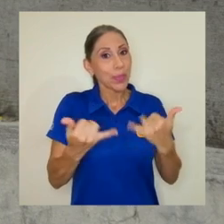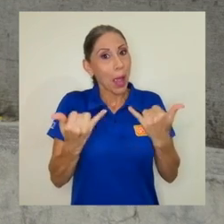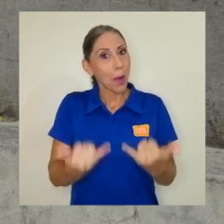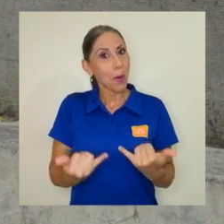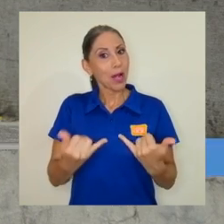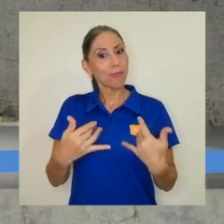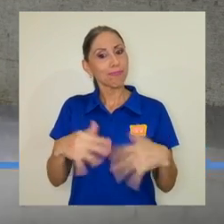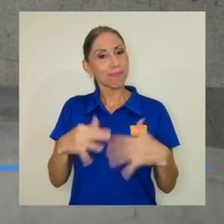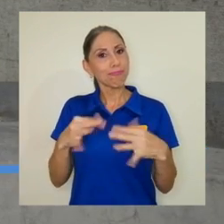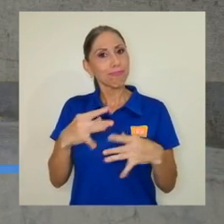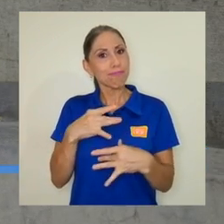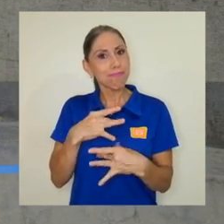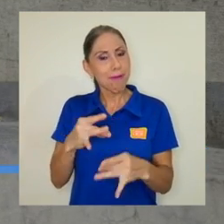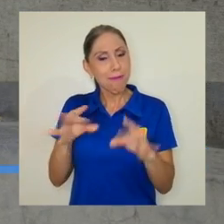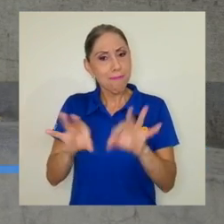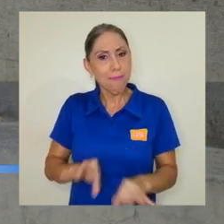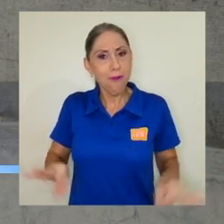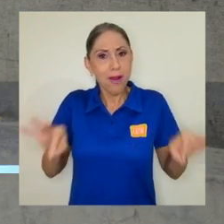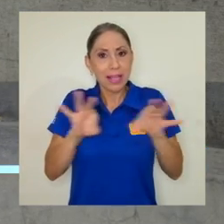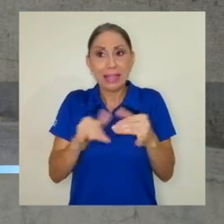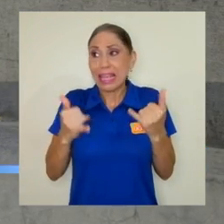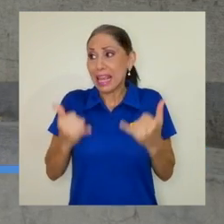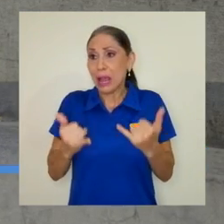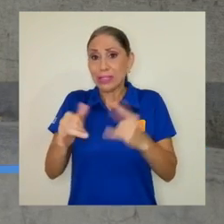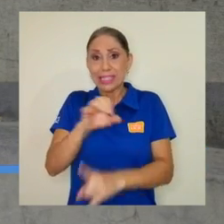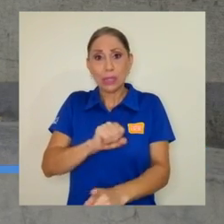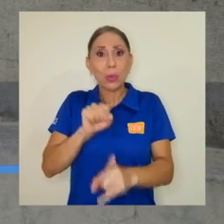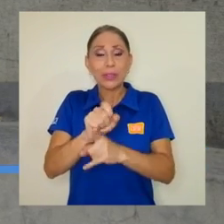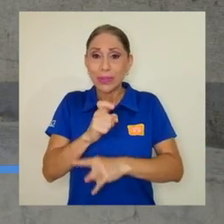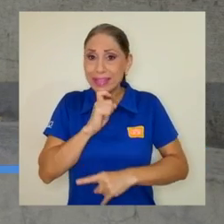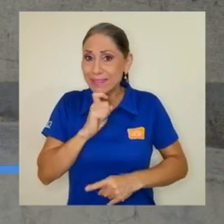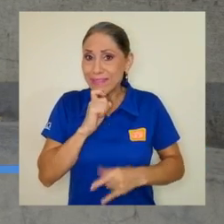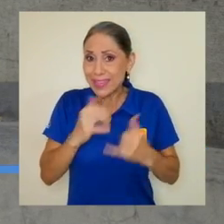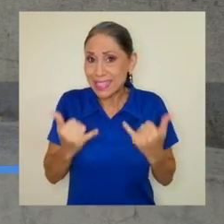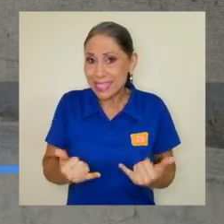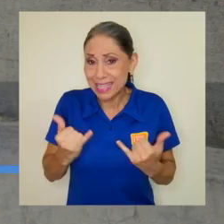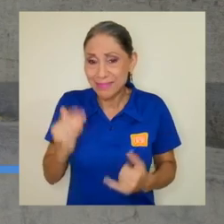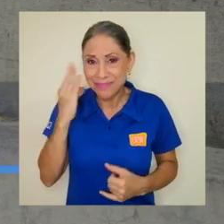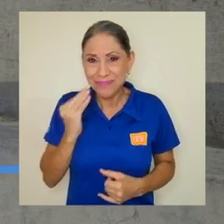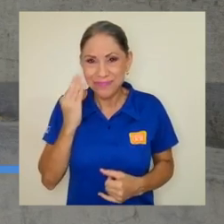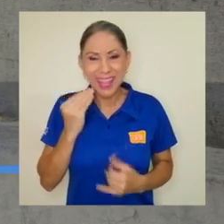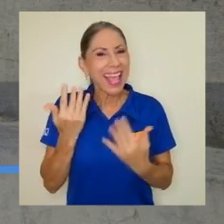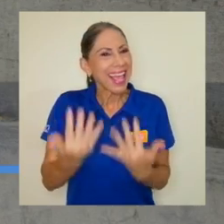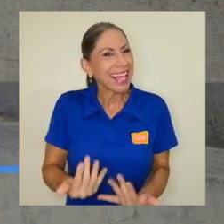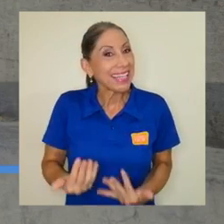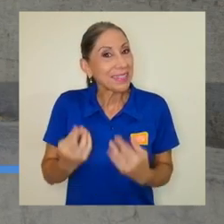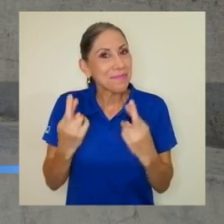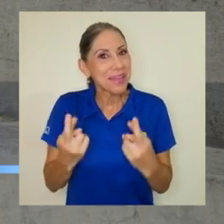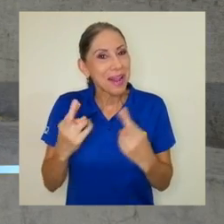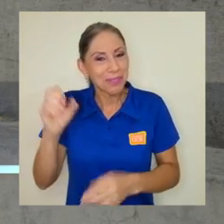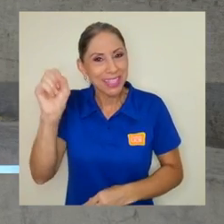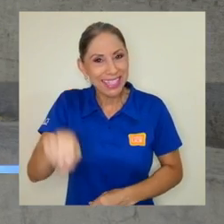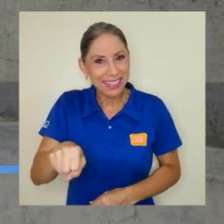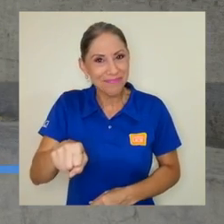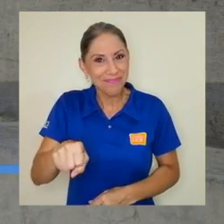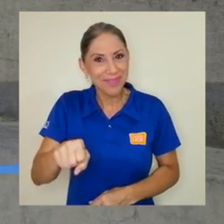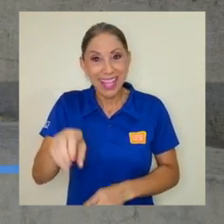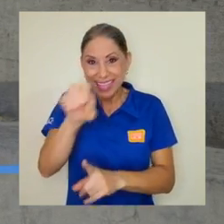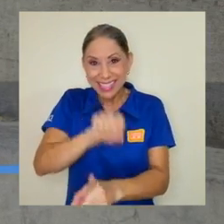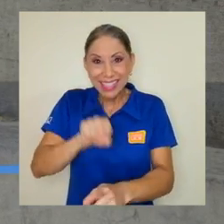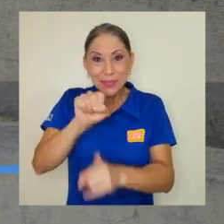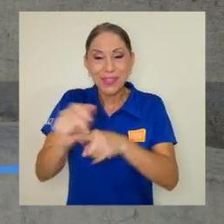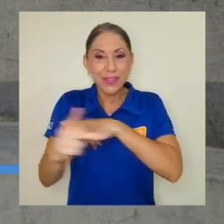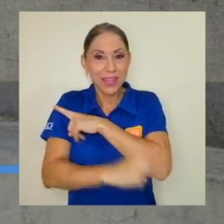protagonismo en un contexto tan difícil como el que tenemos, y esperamos que sí, que bueno, que las condiciones del país